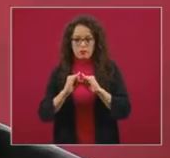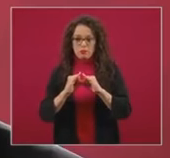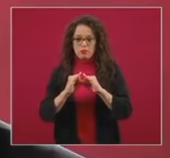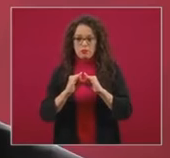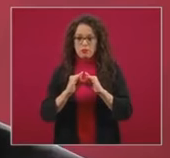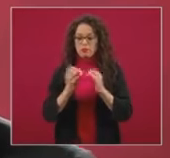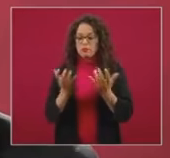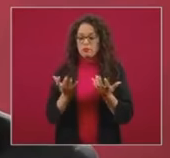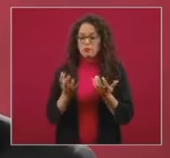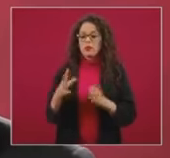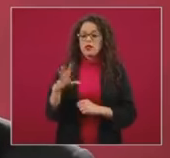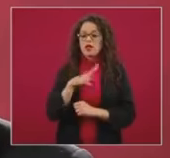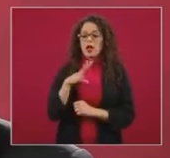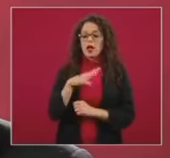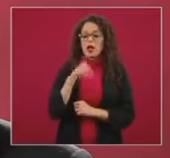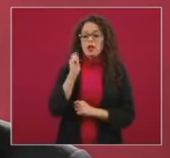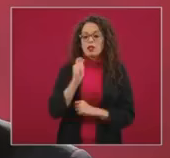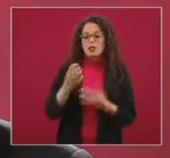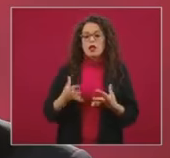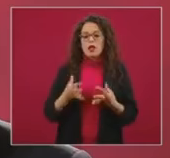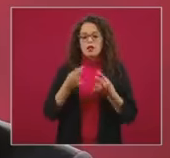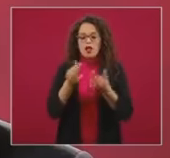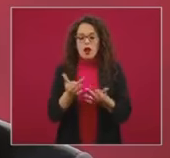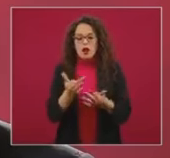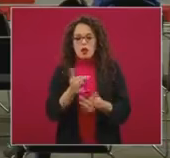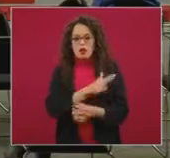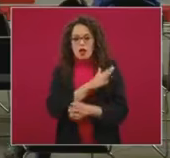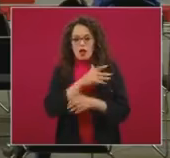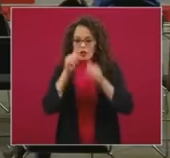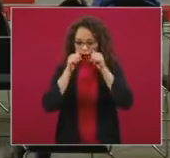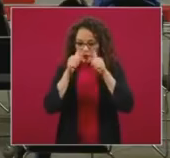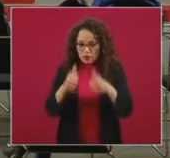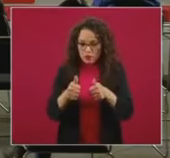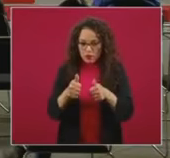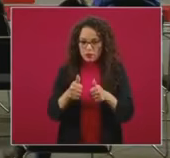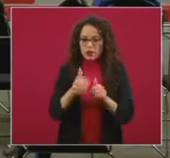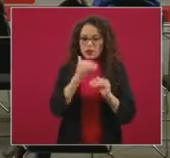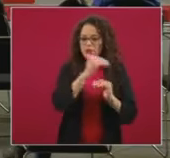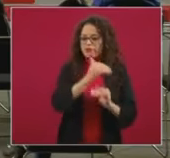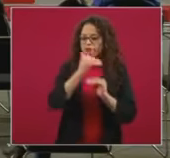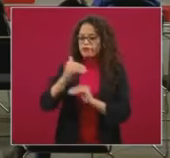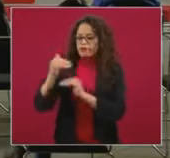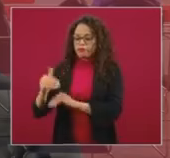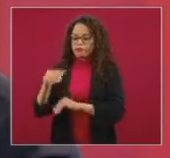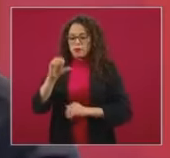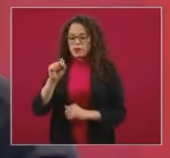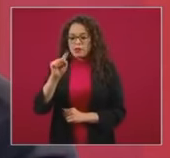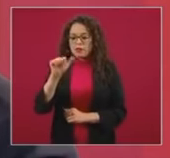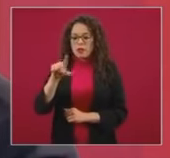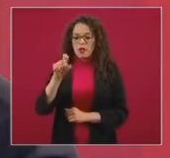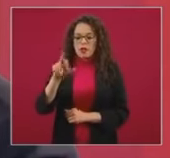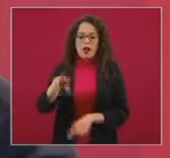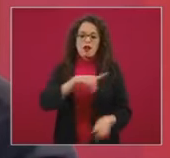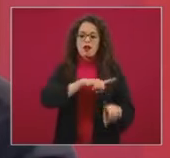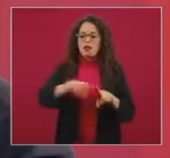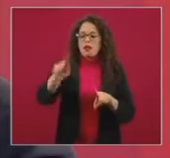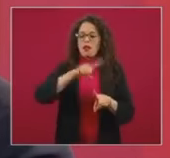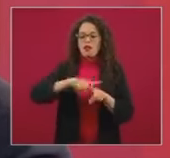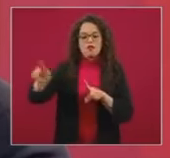se tienen estándares de calidad de servicio incluso modalidades de tratamiento sumamente diversas